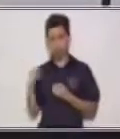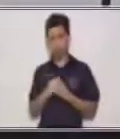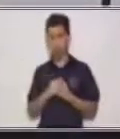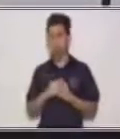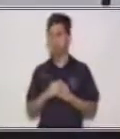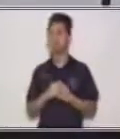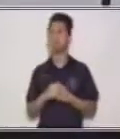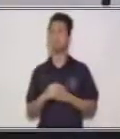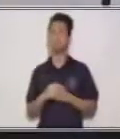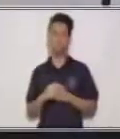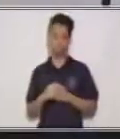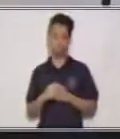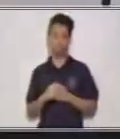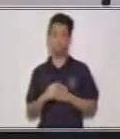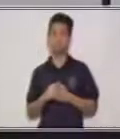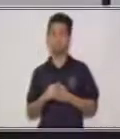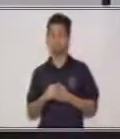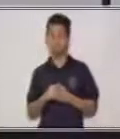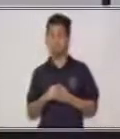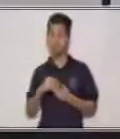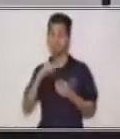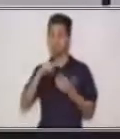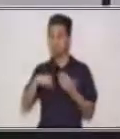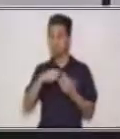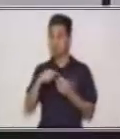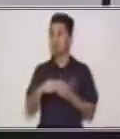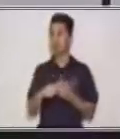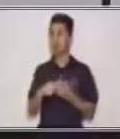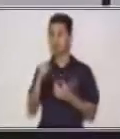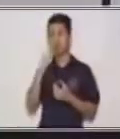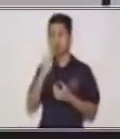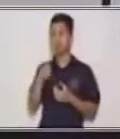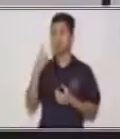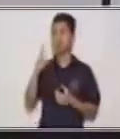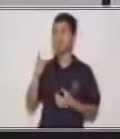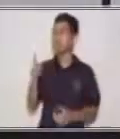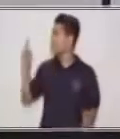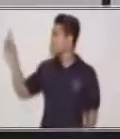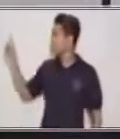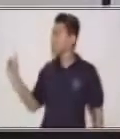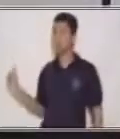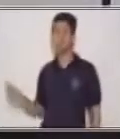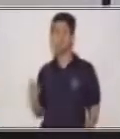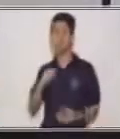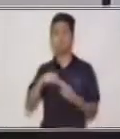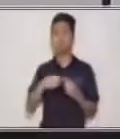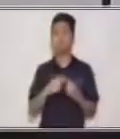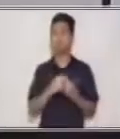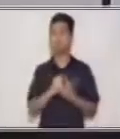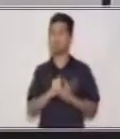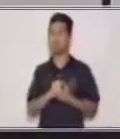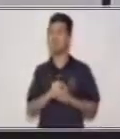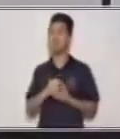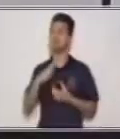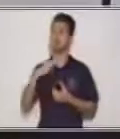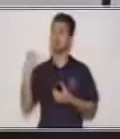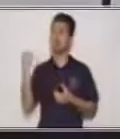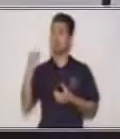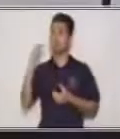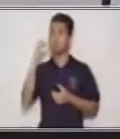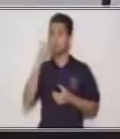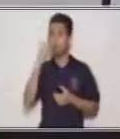Sí, muy bien, es una familia. Vamos a ver qué personas están en esta familia. Hay un papá,